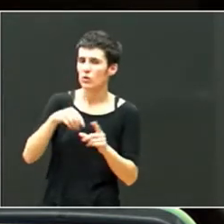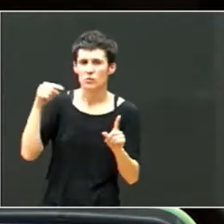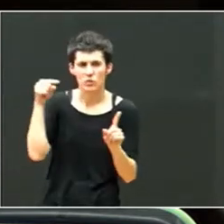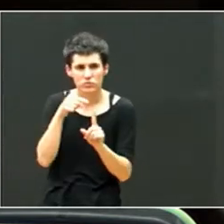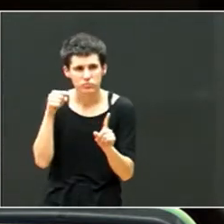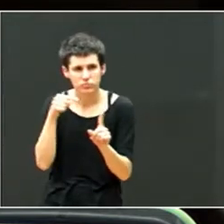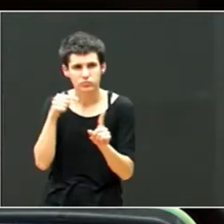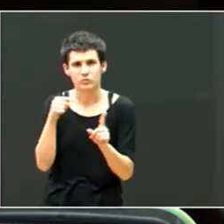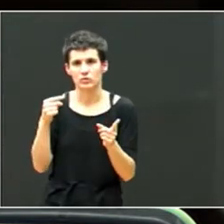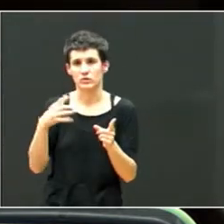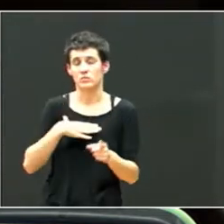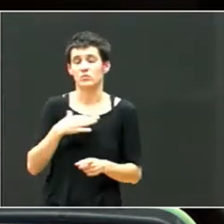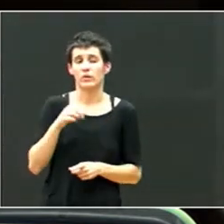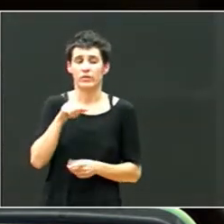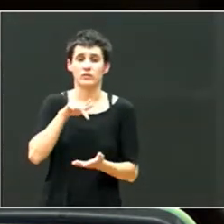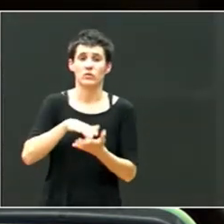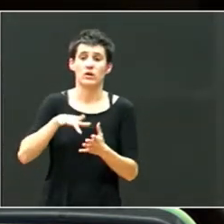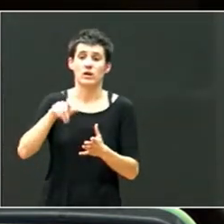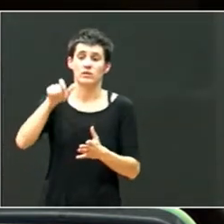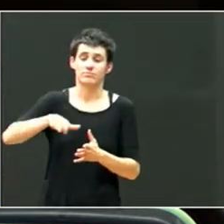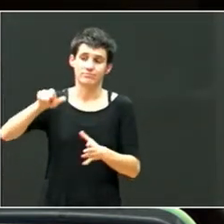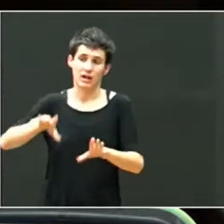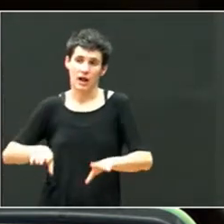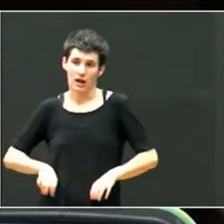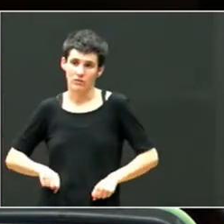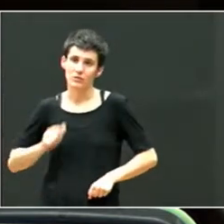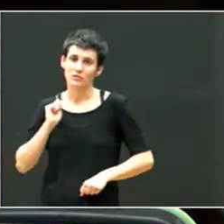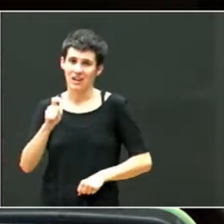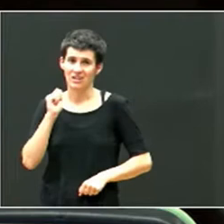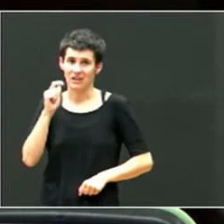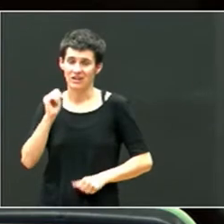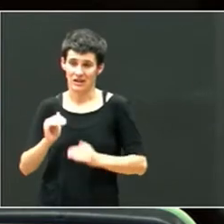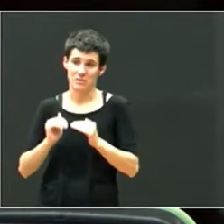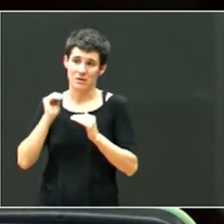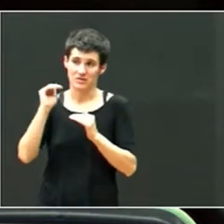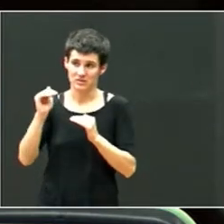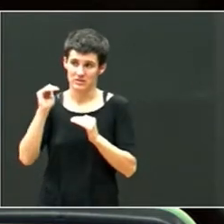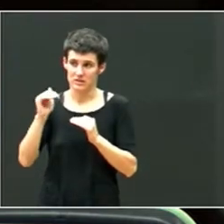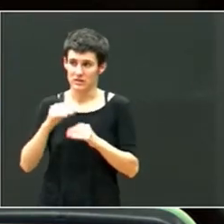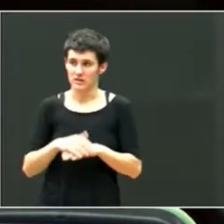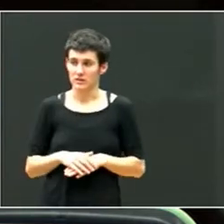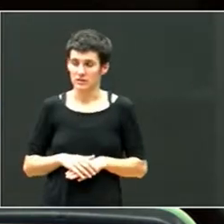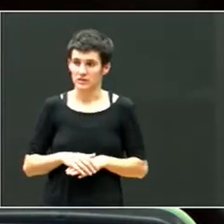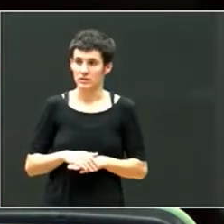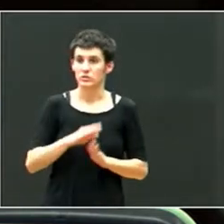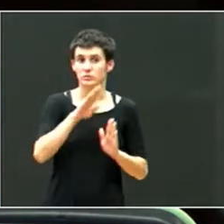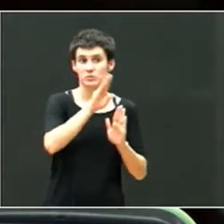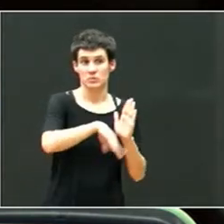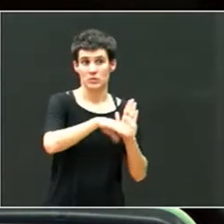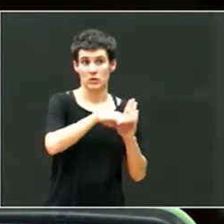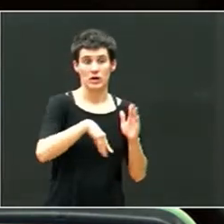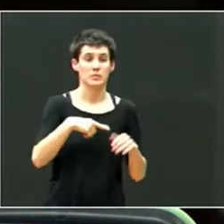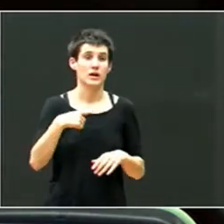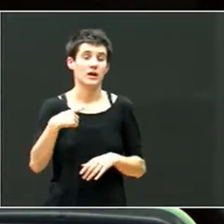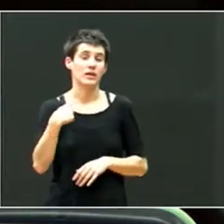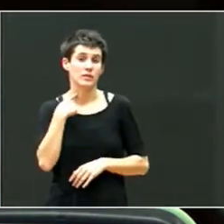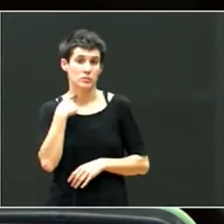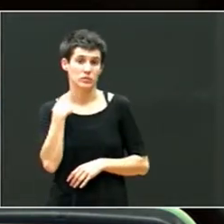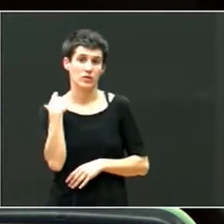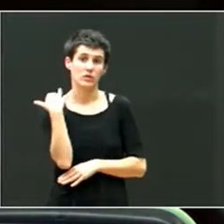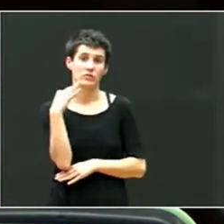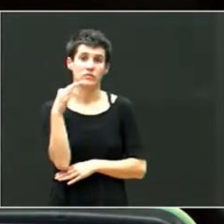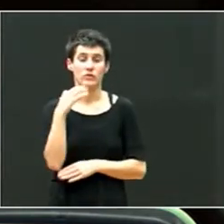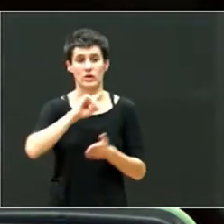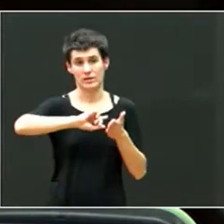frecuencia que en otras poblaciones. Y en una tercera fase, en este programa que gestiona la Diputación Foral de Vizcaya, el